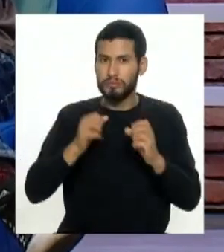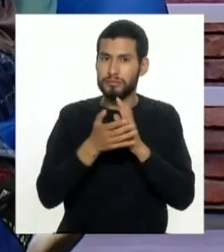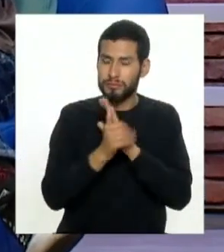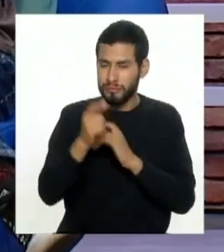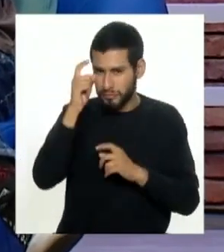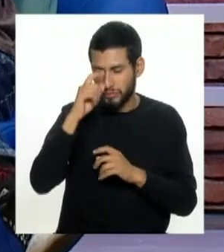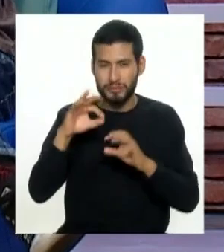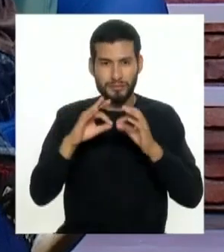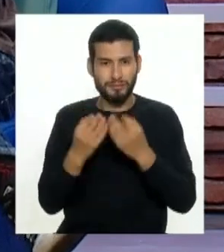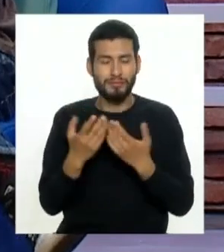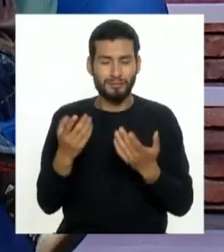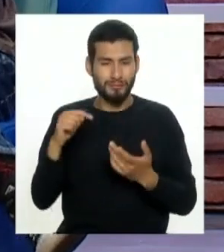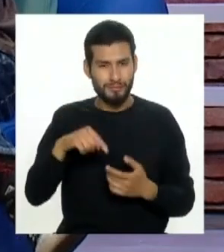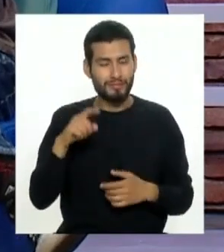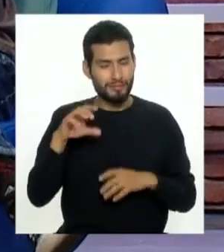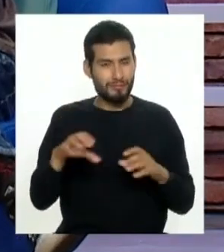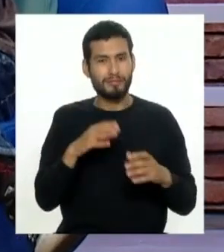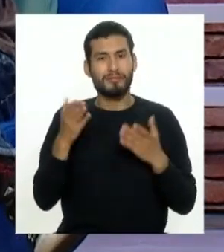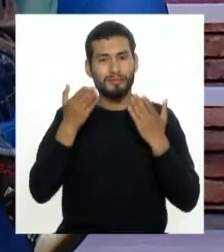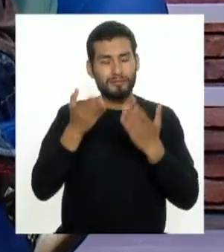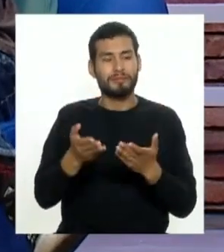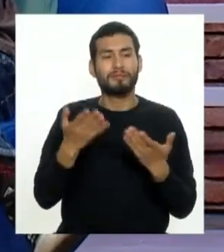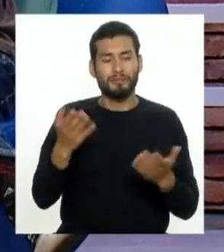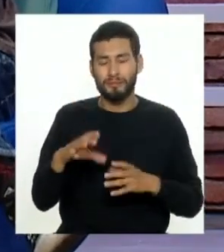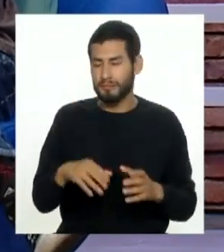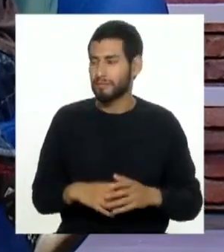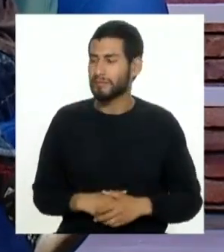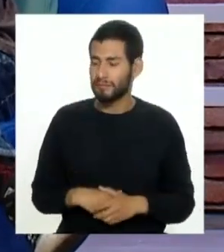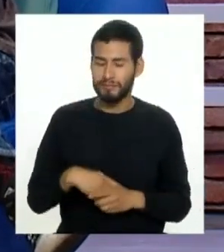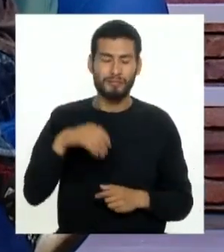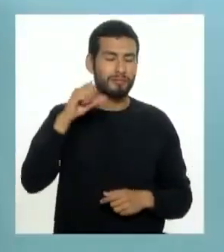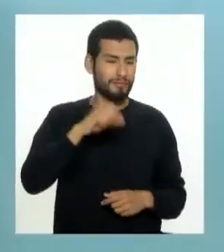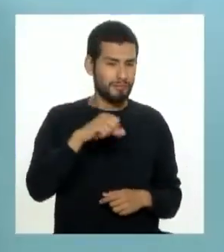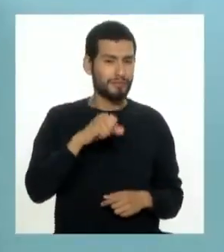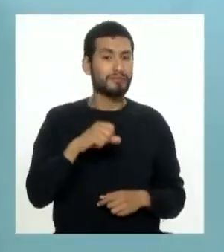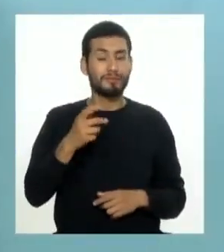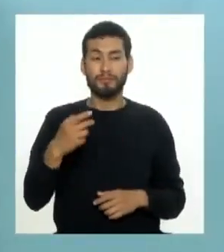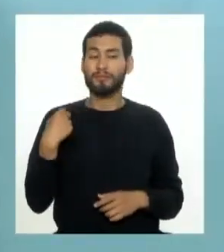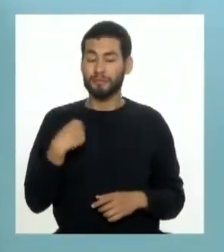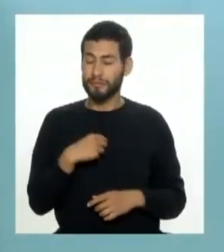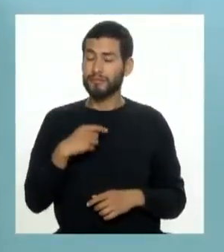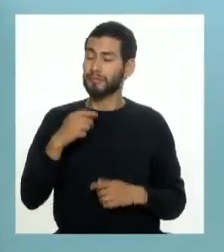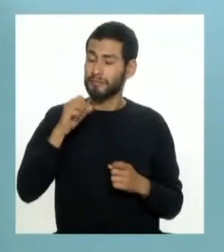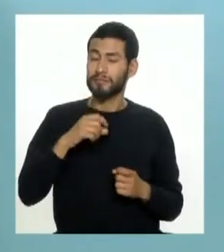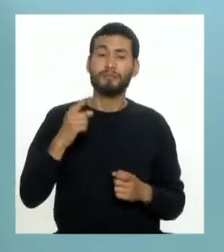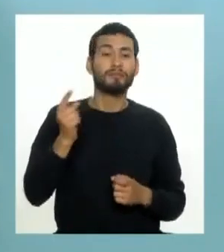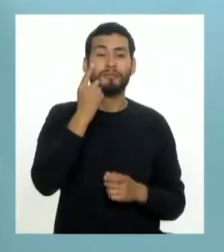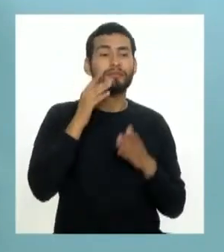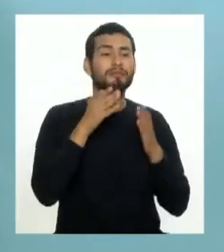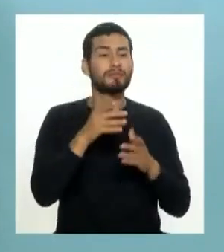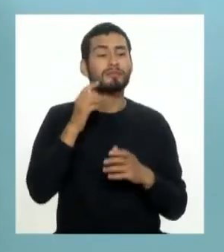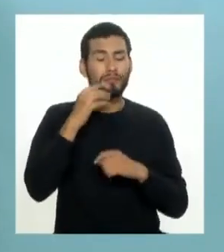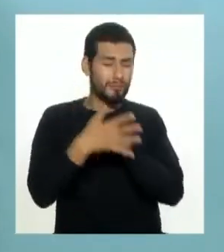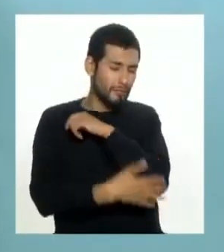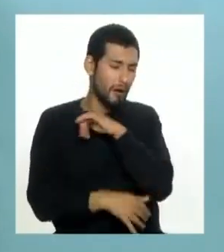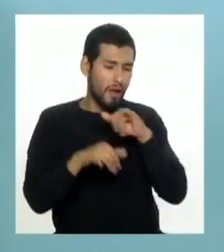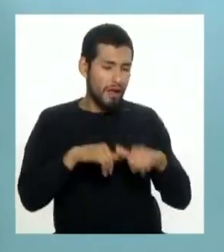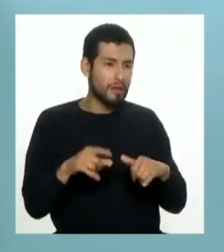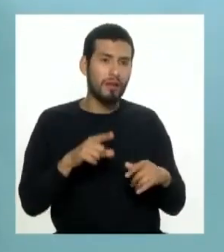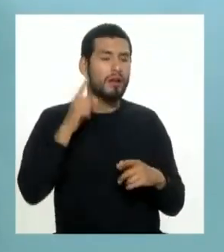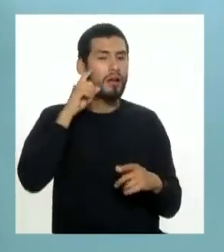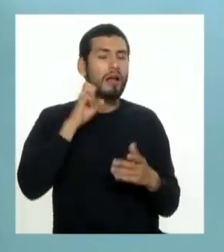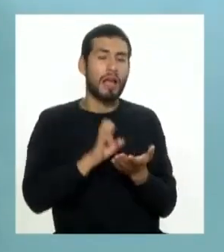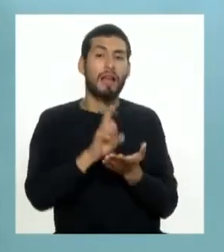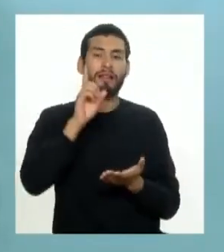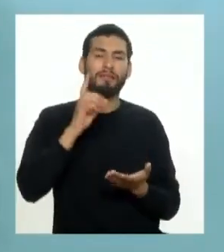sabiduría de la familia y eso es que tenemos que hacer promover la educación así es y para nosotros estamos convencidos que la única ruta de salir de la pobreza es